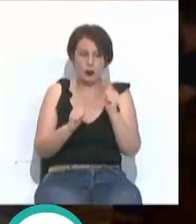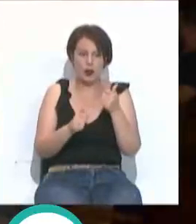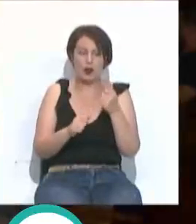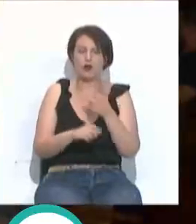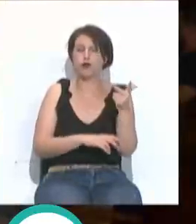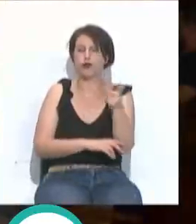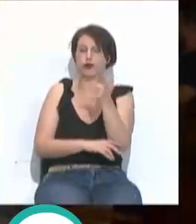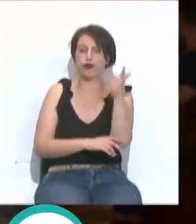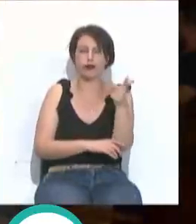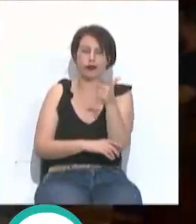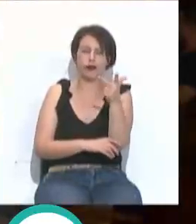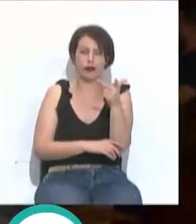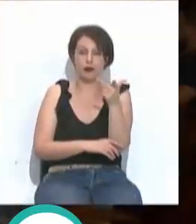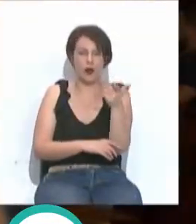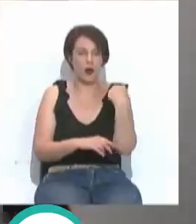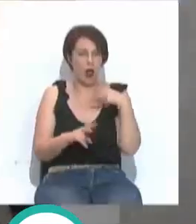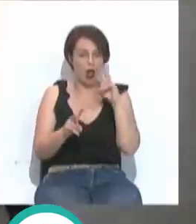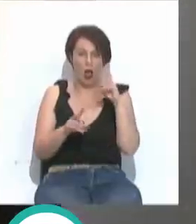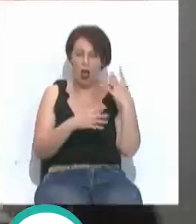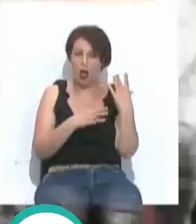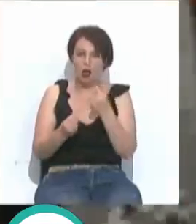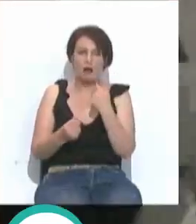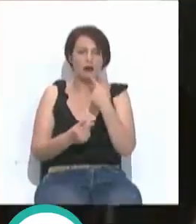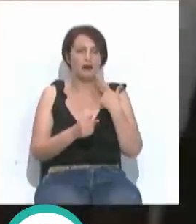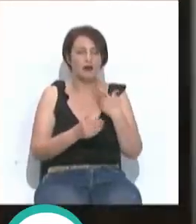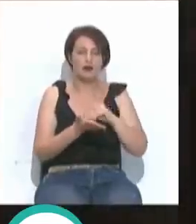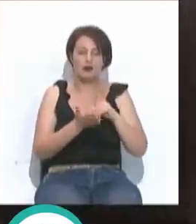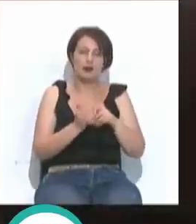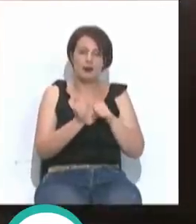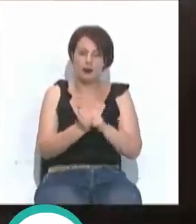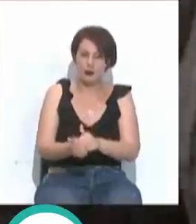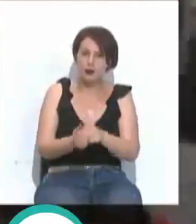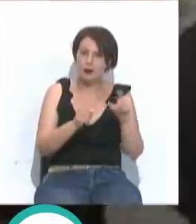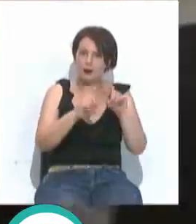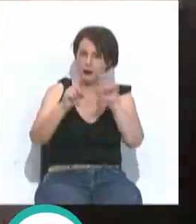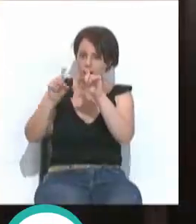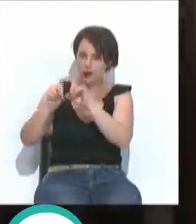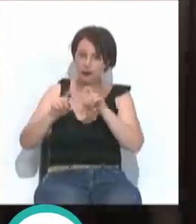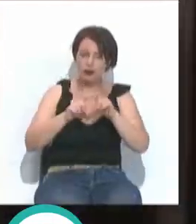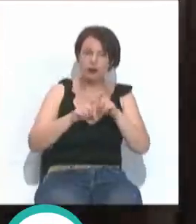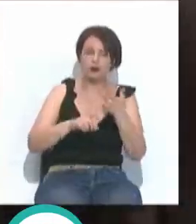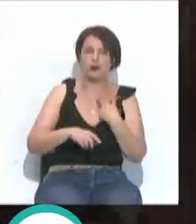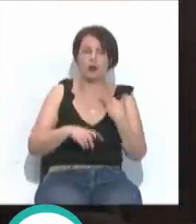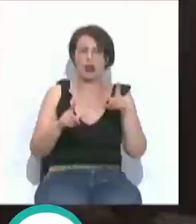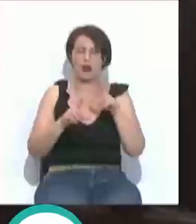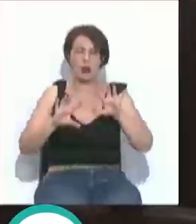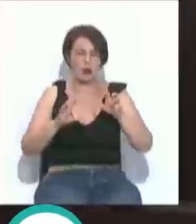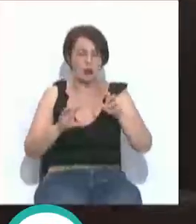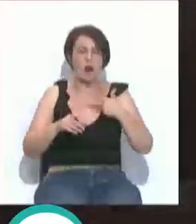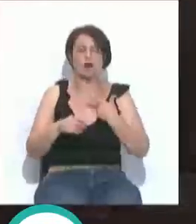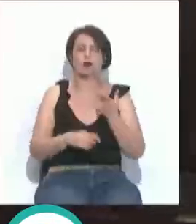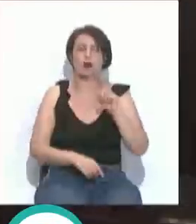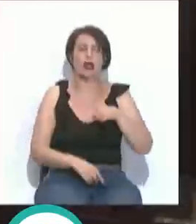retromisiones que tuvo gran acogida según los datos de seguimiento en las distintas plataformas de la RTVE, además